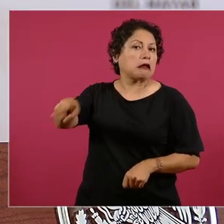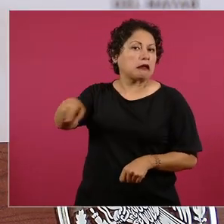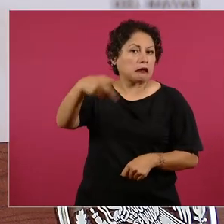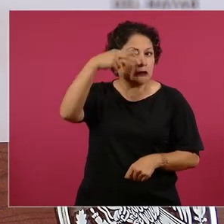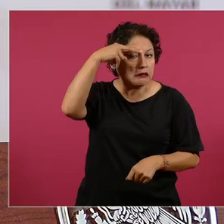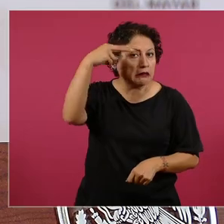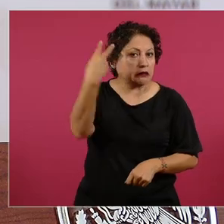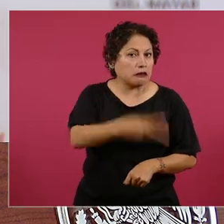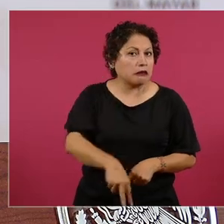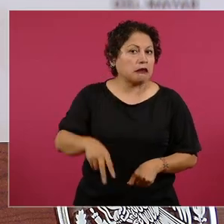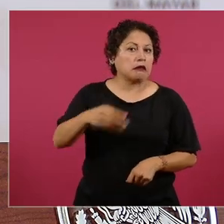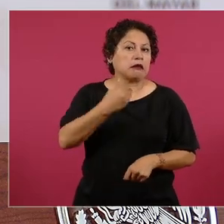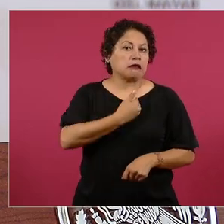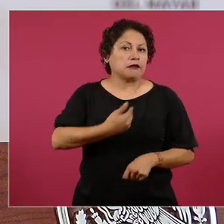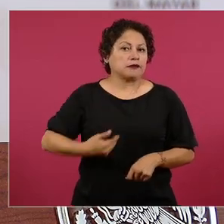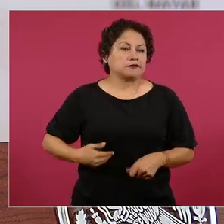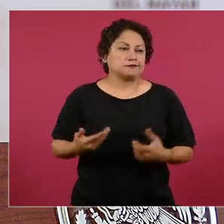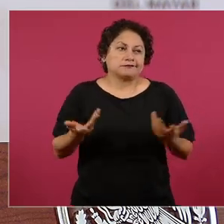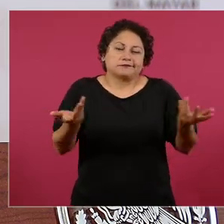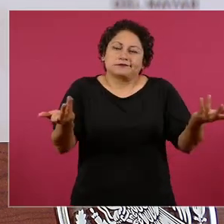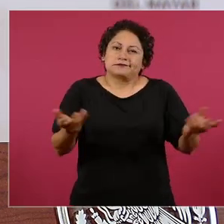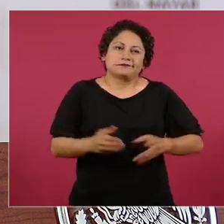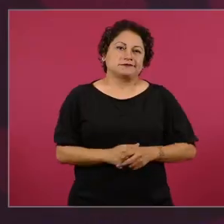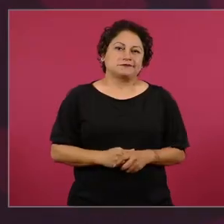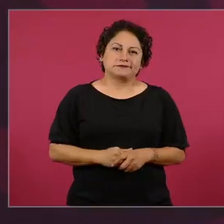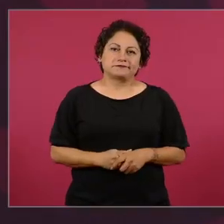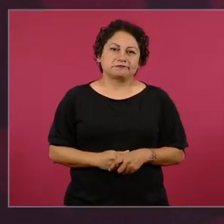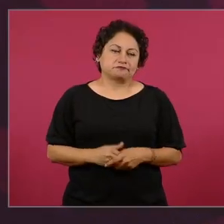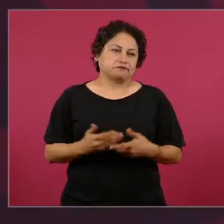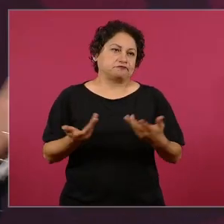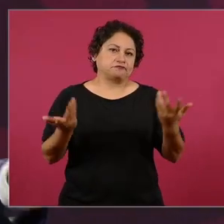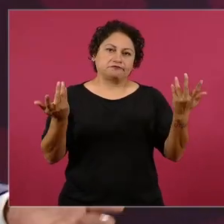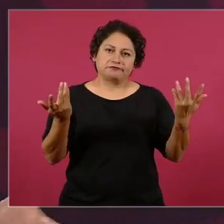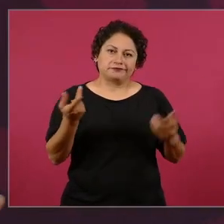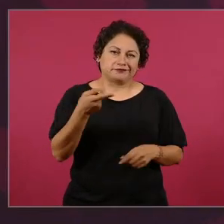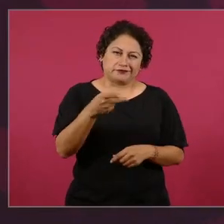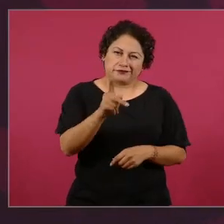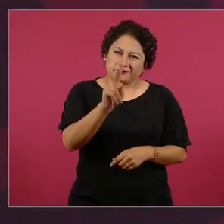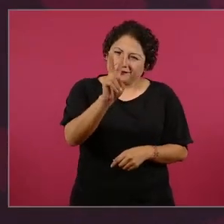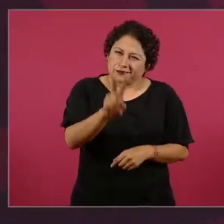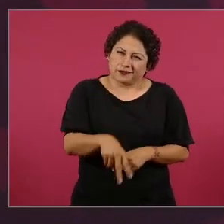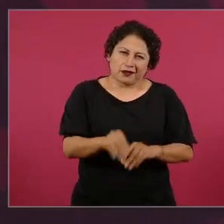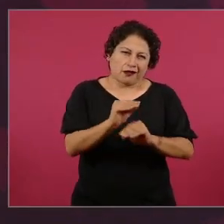Pero es evidente